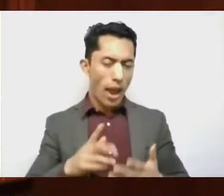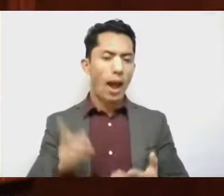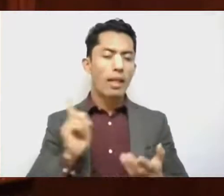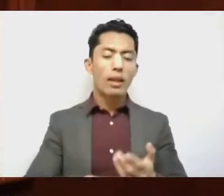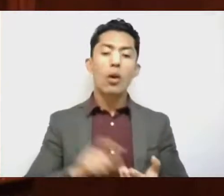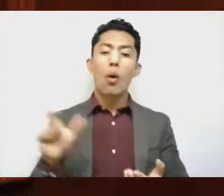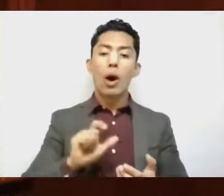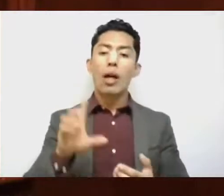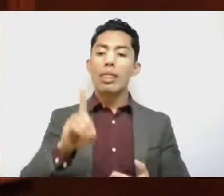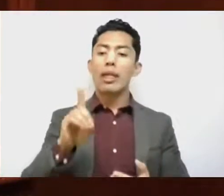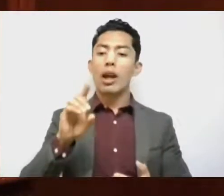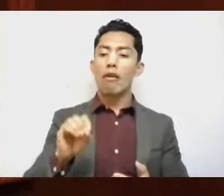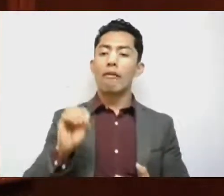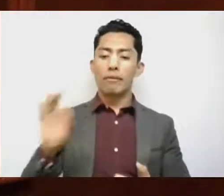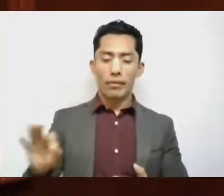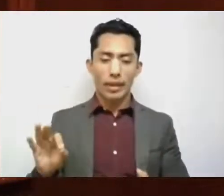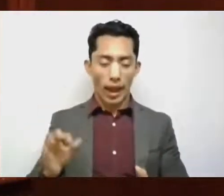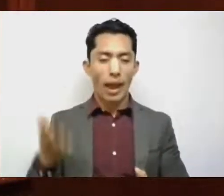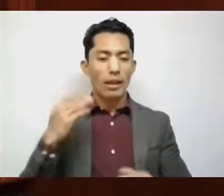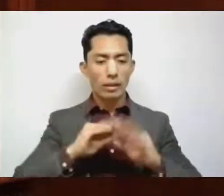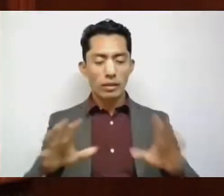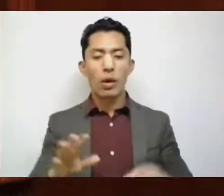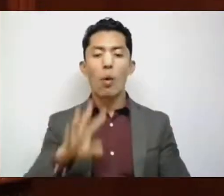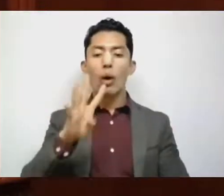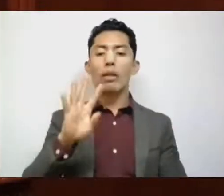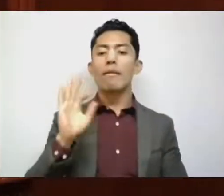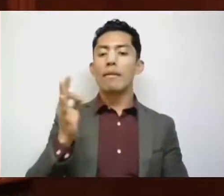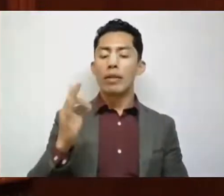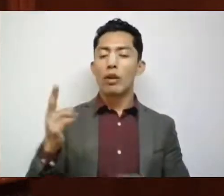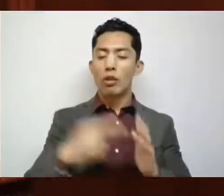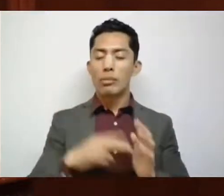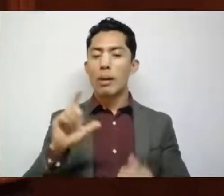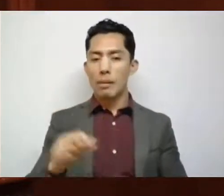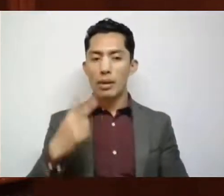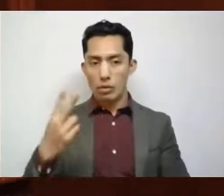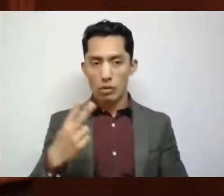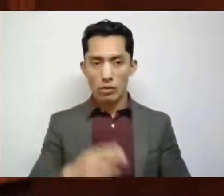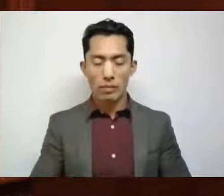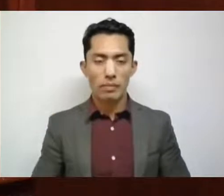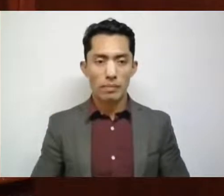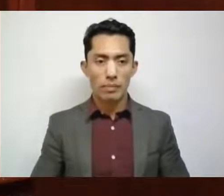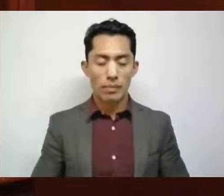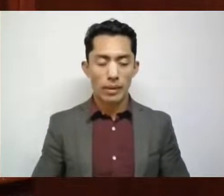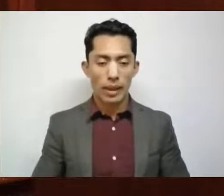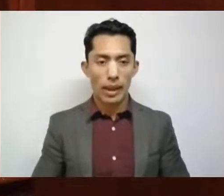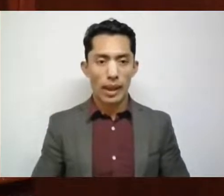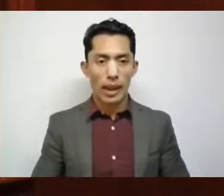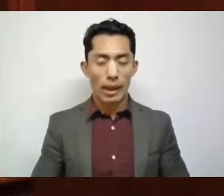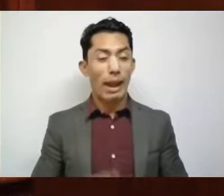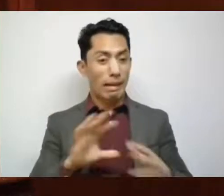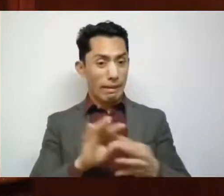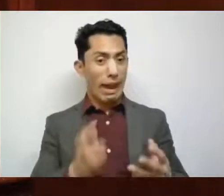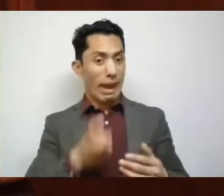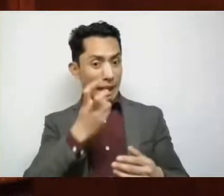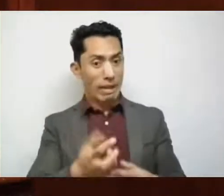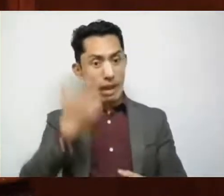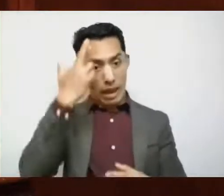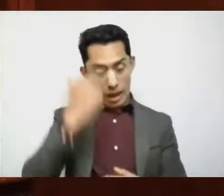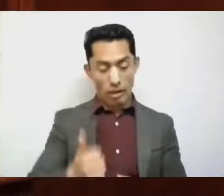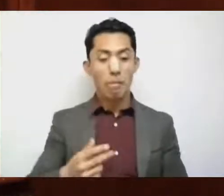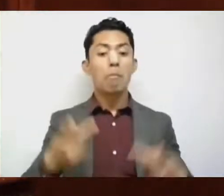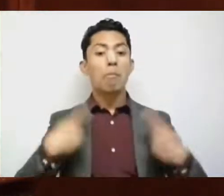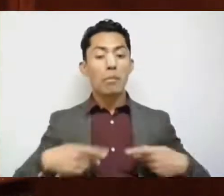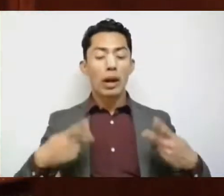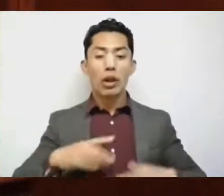en el Diario Oficial de la Federación el 4 de febrero del año en curso. En este orden de ideas, ciudadanos de la